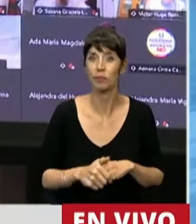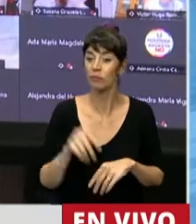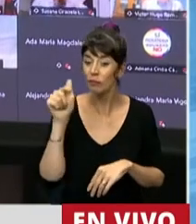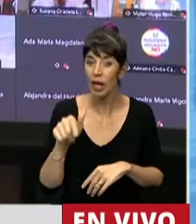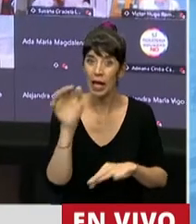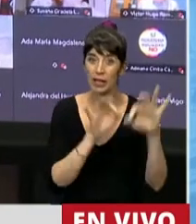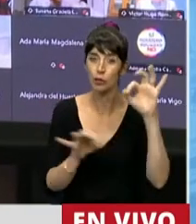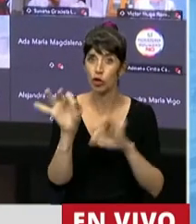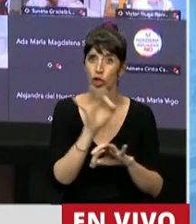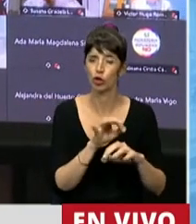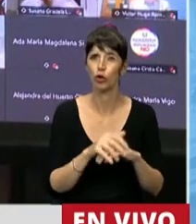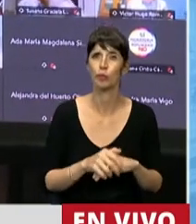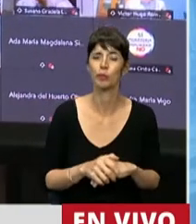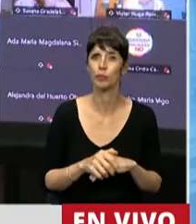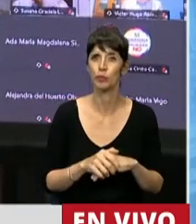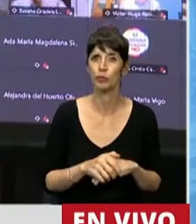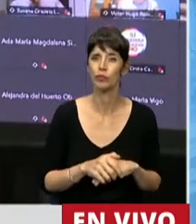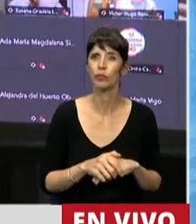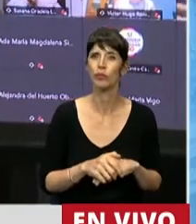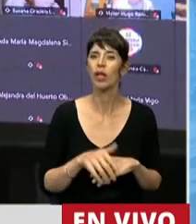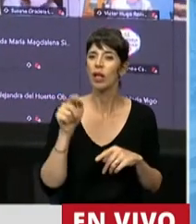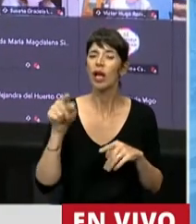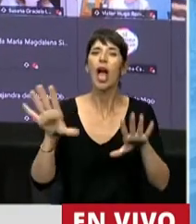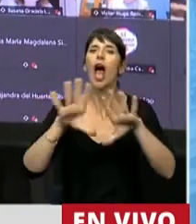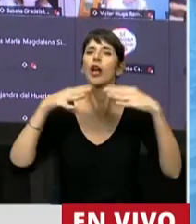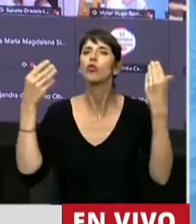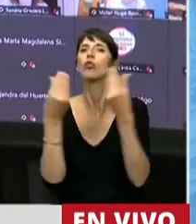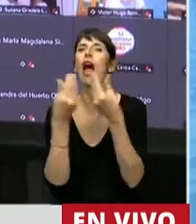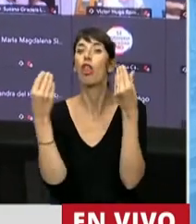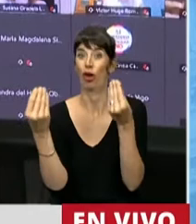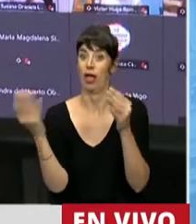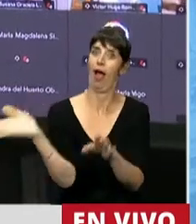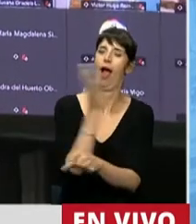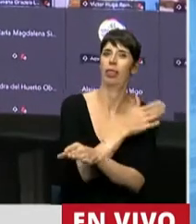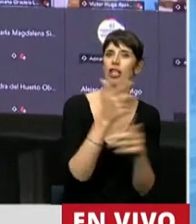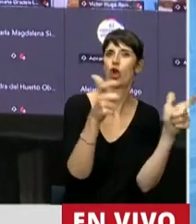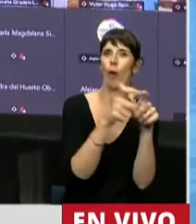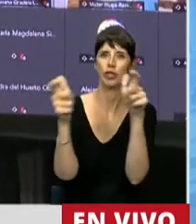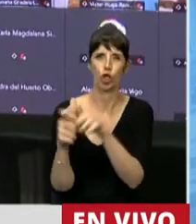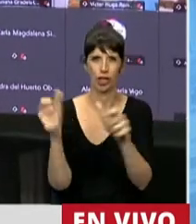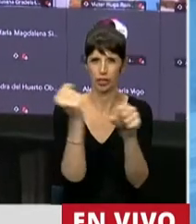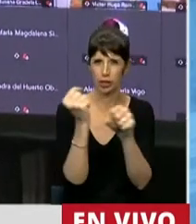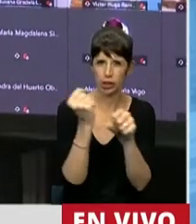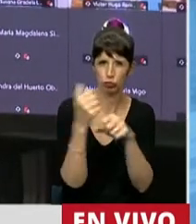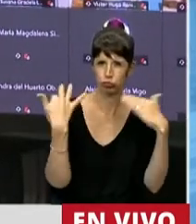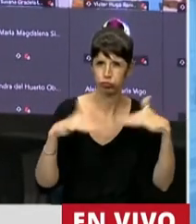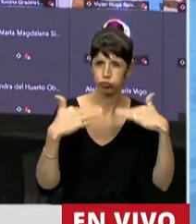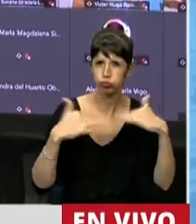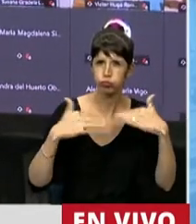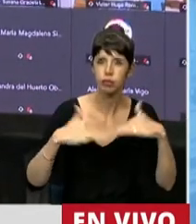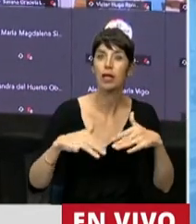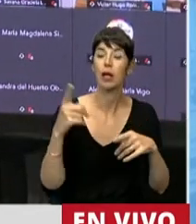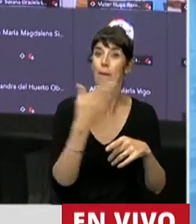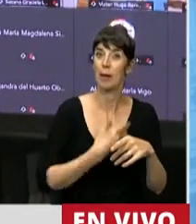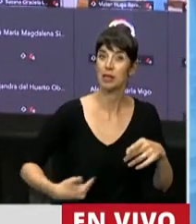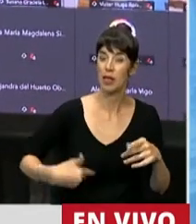este proyecto que estamos analizando es el resultado de un gran trabajo en la comisión. Y permítame destacar el trabajo de la presidenta de